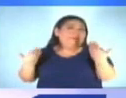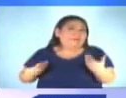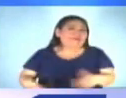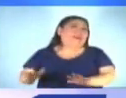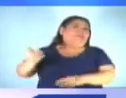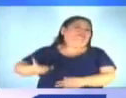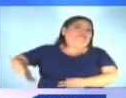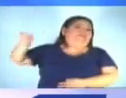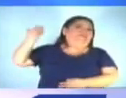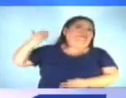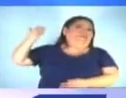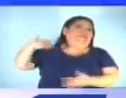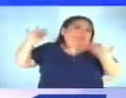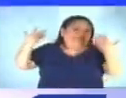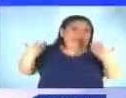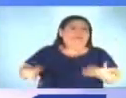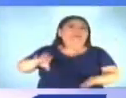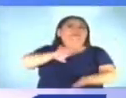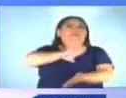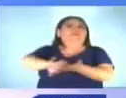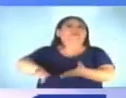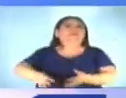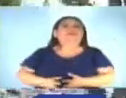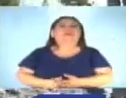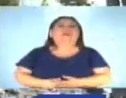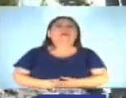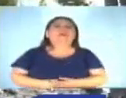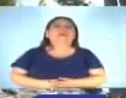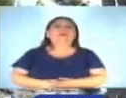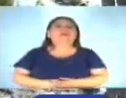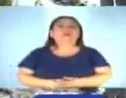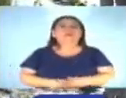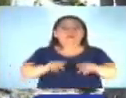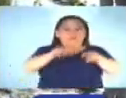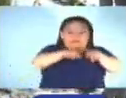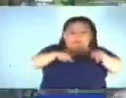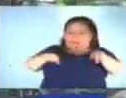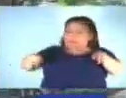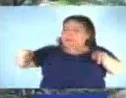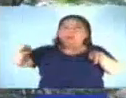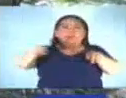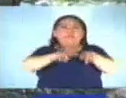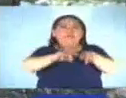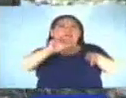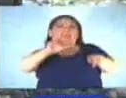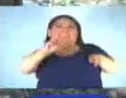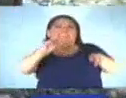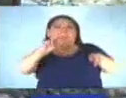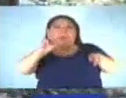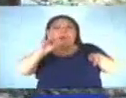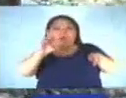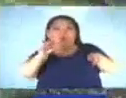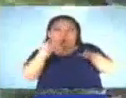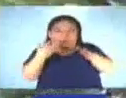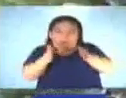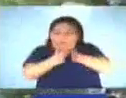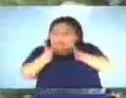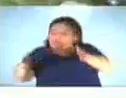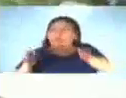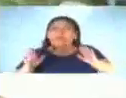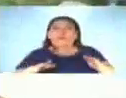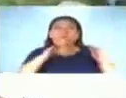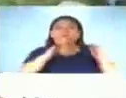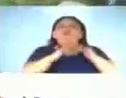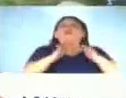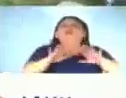décadas de haberlos cancelado. Tres metros de terreno ha perdido Simeón Salgado desde hace varios años por las